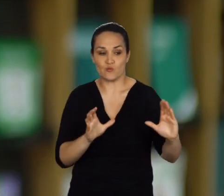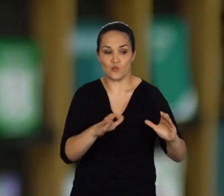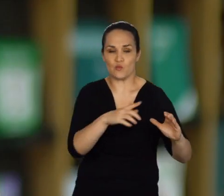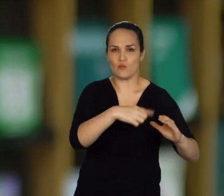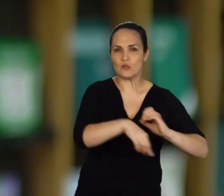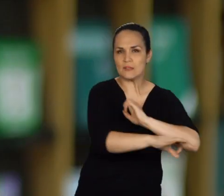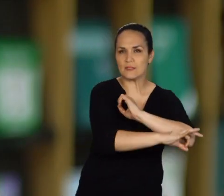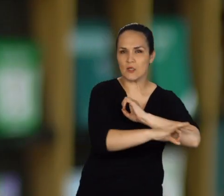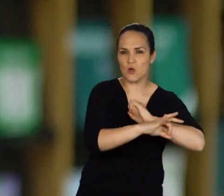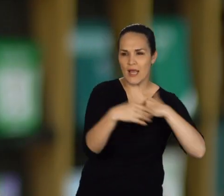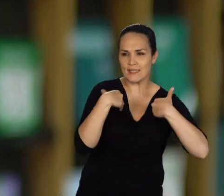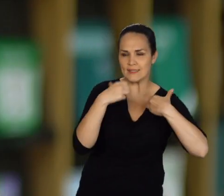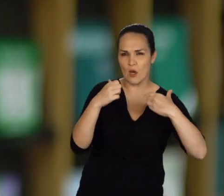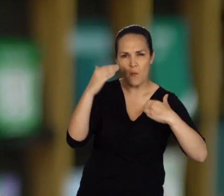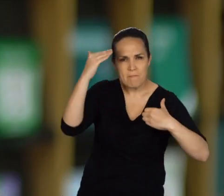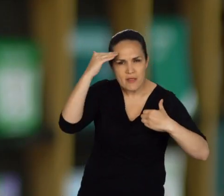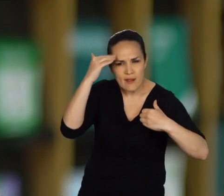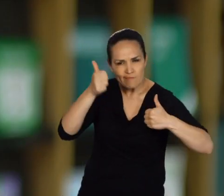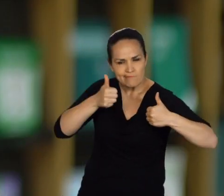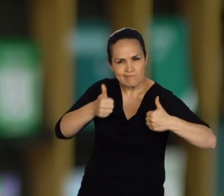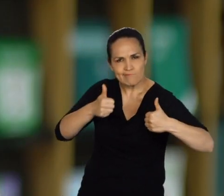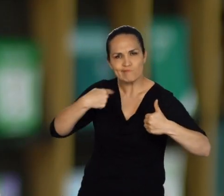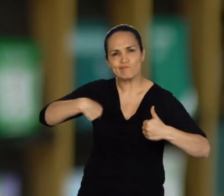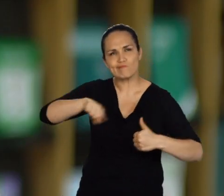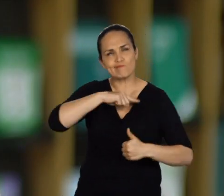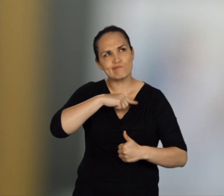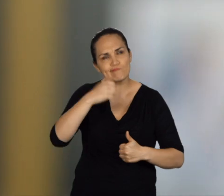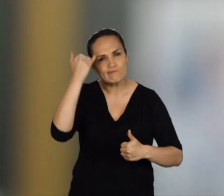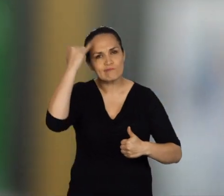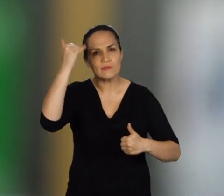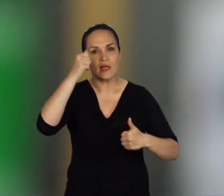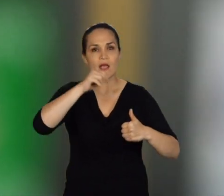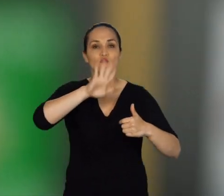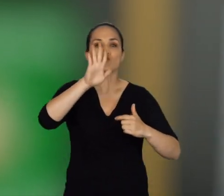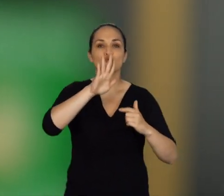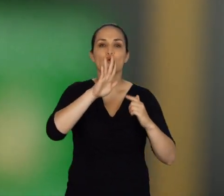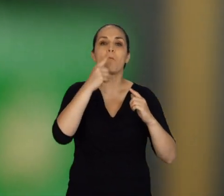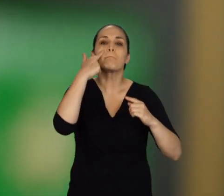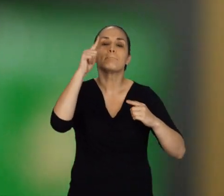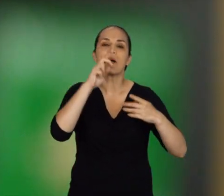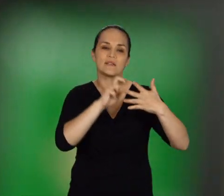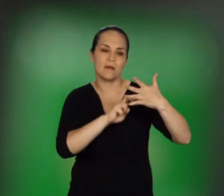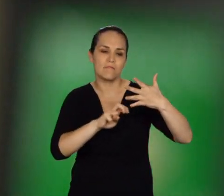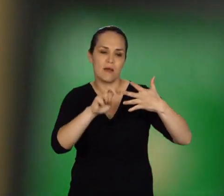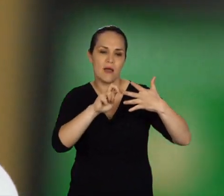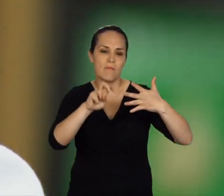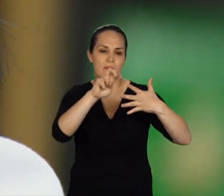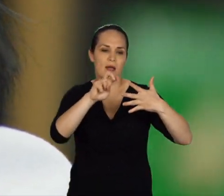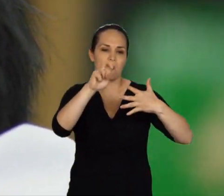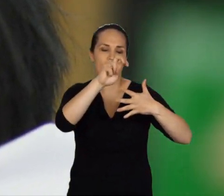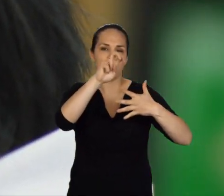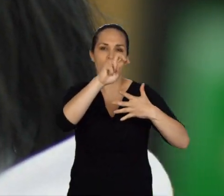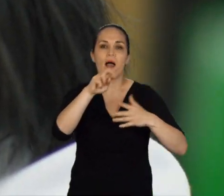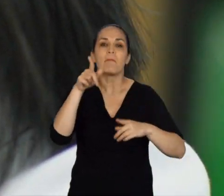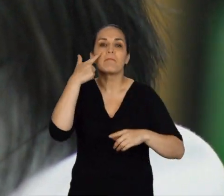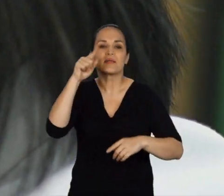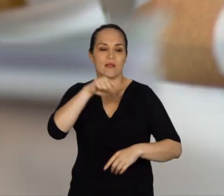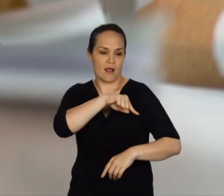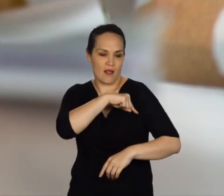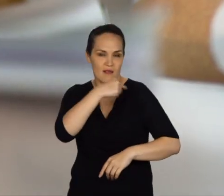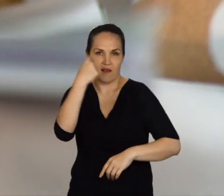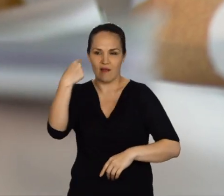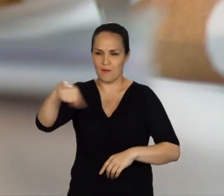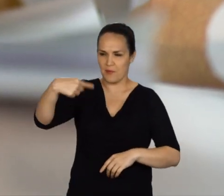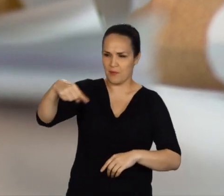investigación clínica, hemos realizado la validación de una escala, que se llama escala de malestar emocional, conocida como el termómetro de estrés.